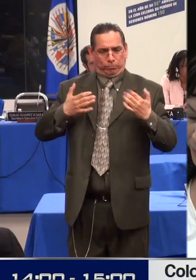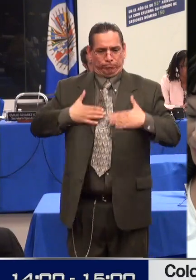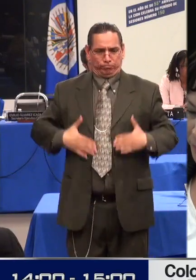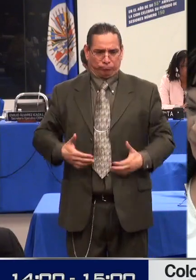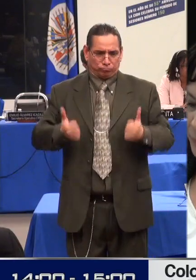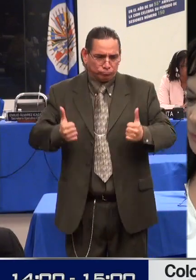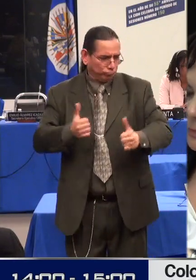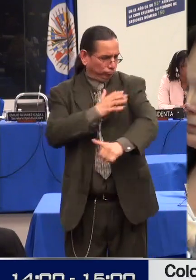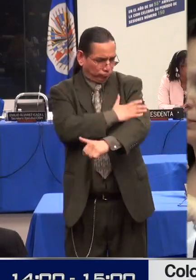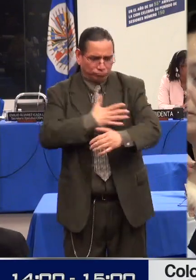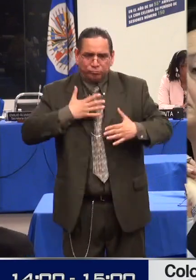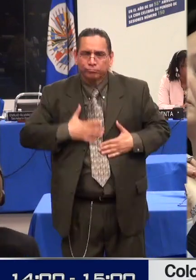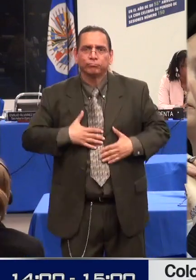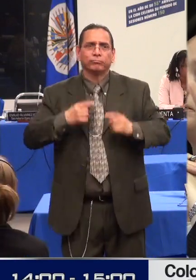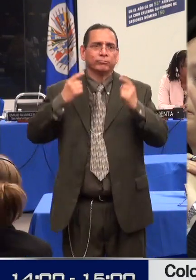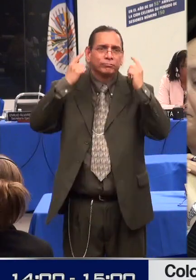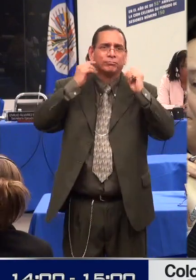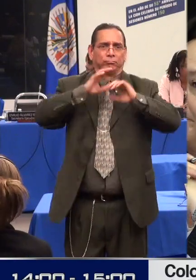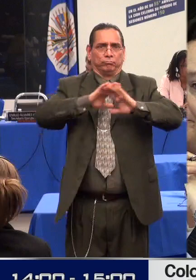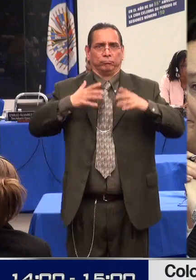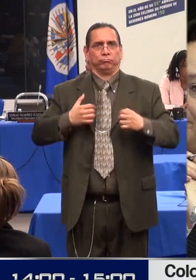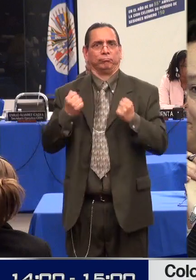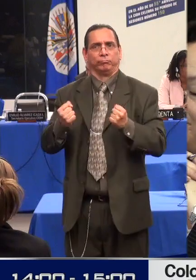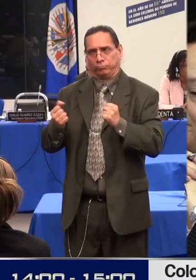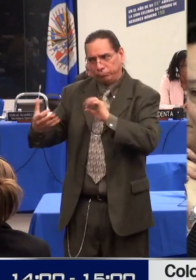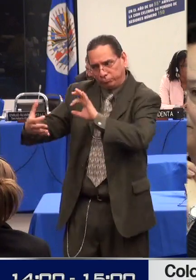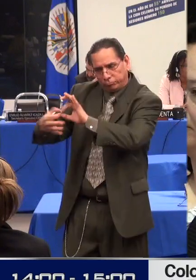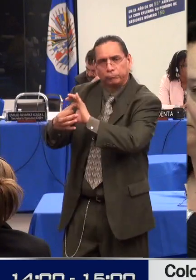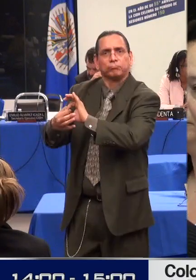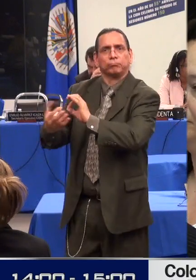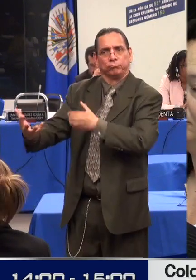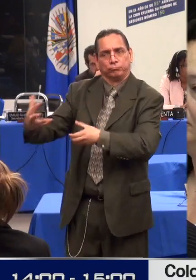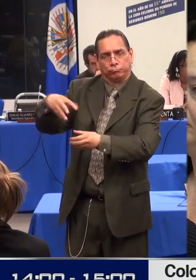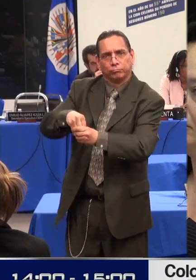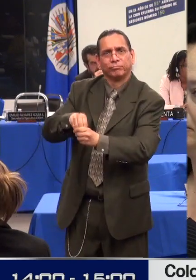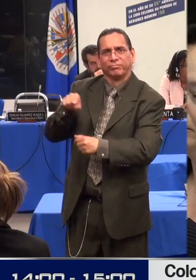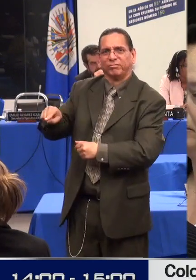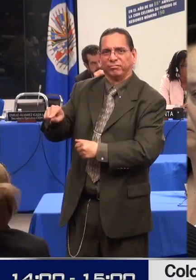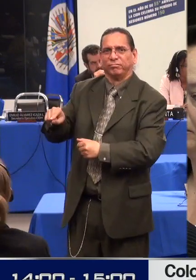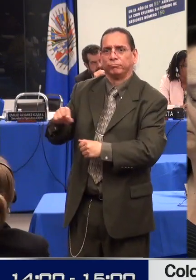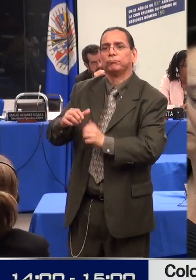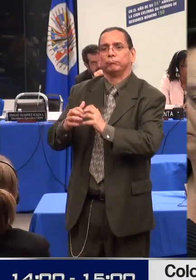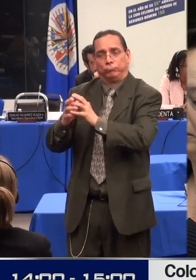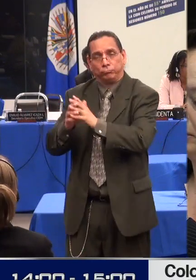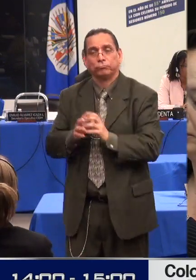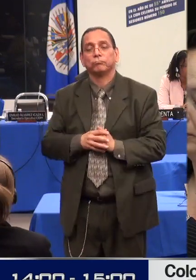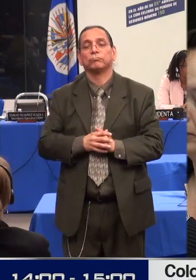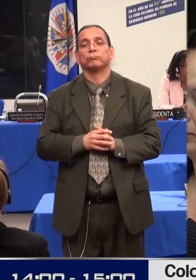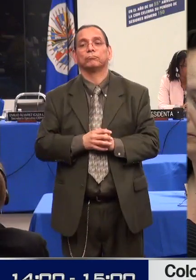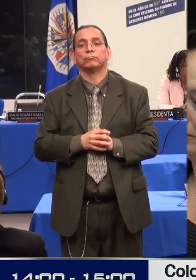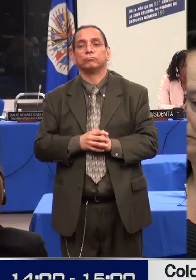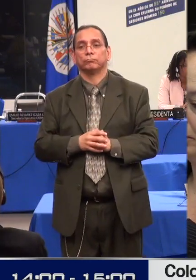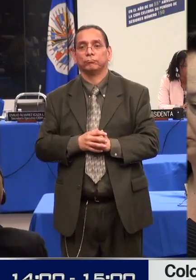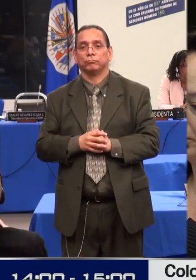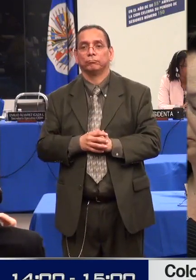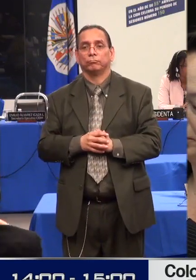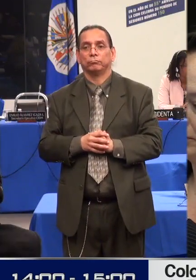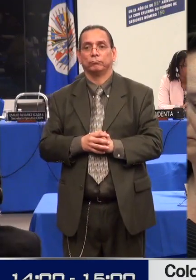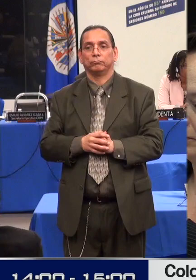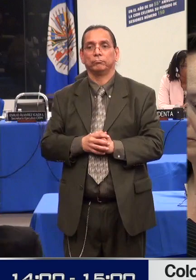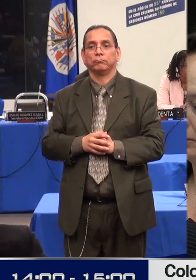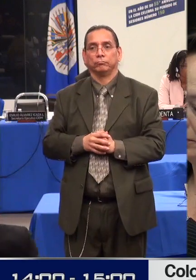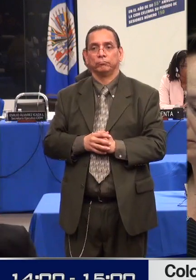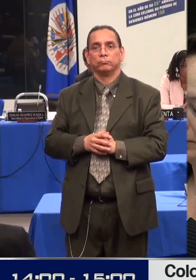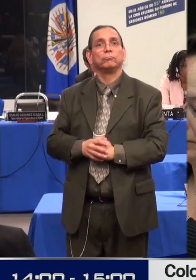la Ley 762 de 2002 aprobó la Convención Interamericana para la Eliminación de Todas las Formas de Discriminación contra las